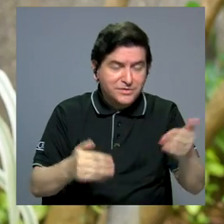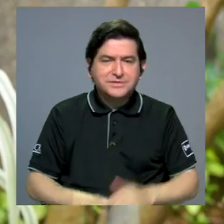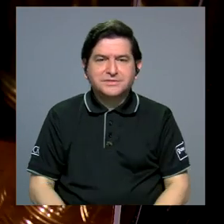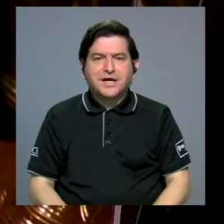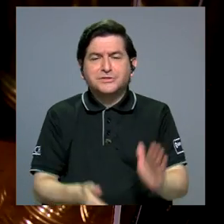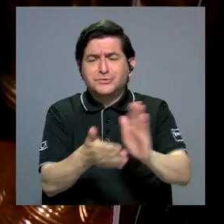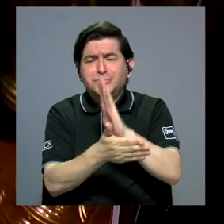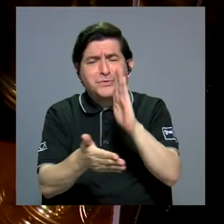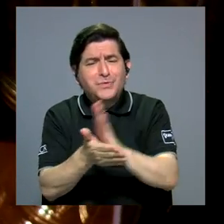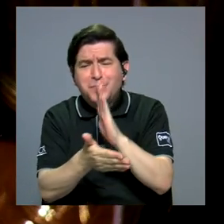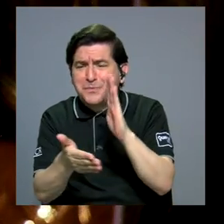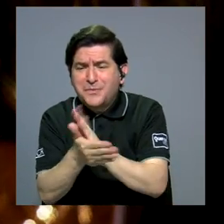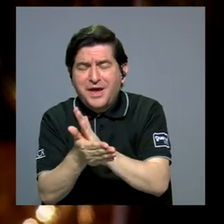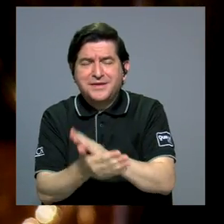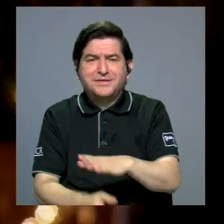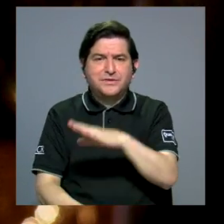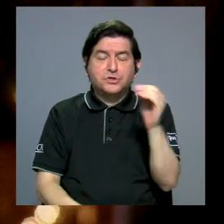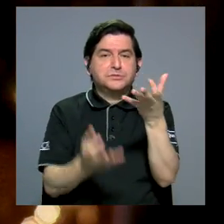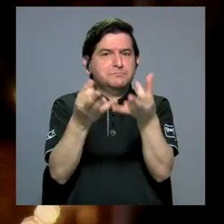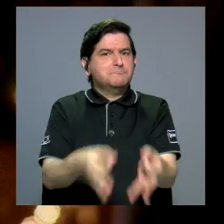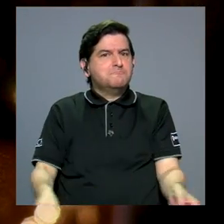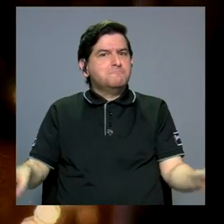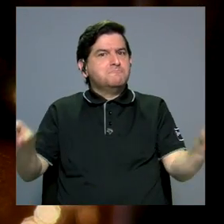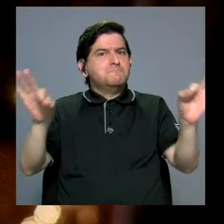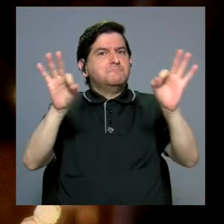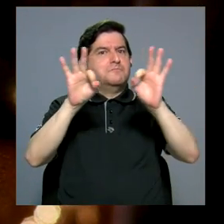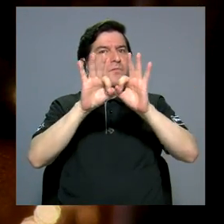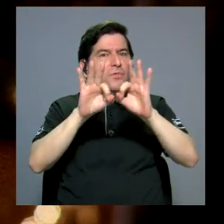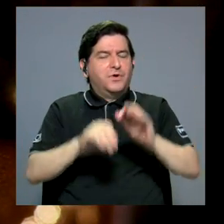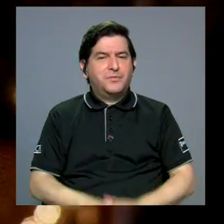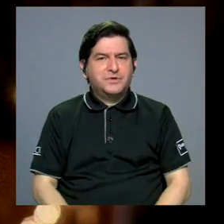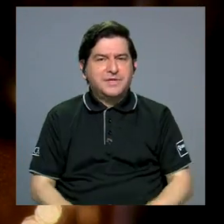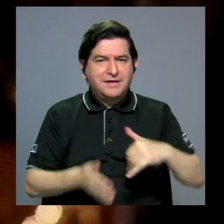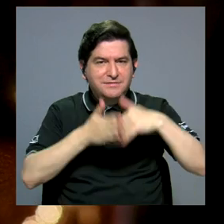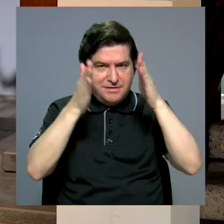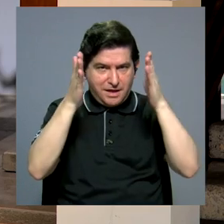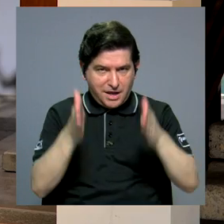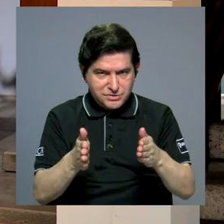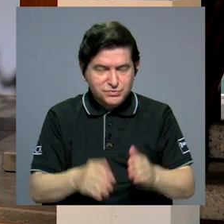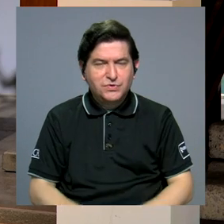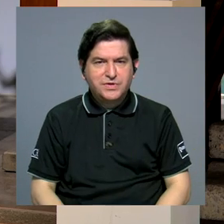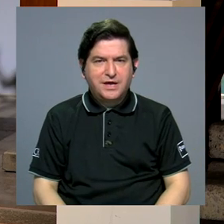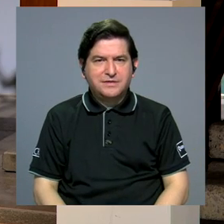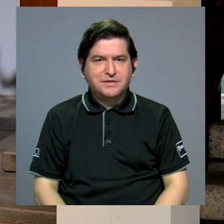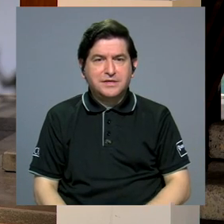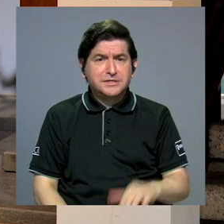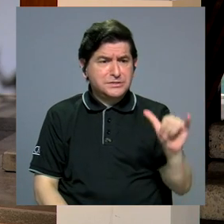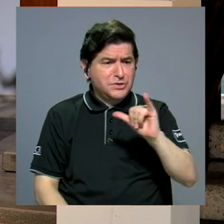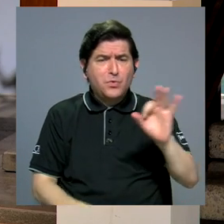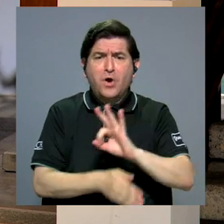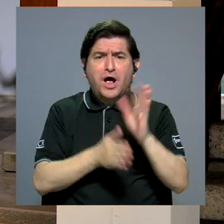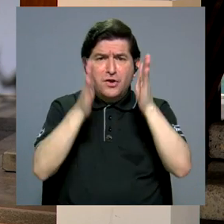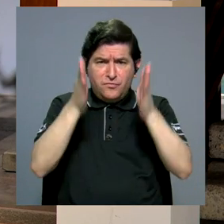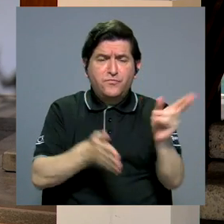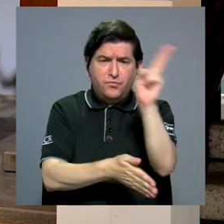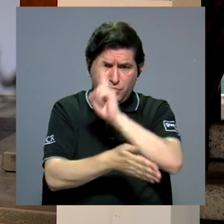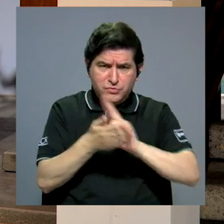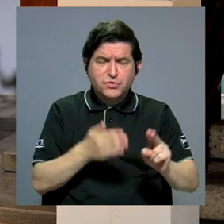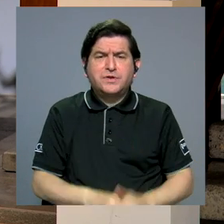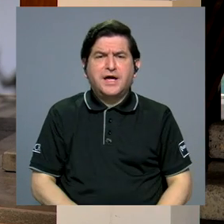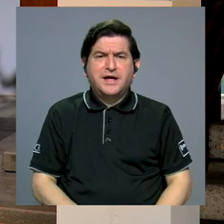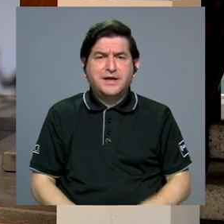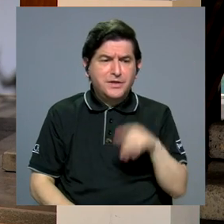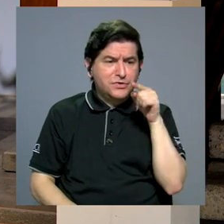contada por los documentos. Y es muy importante que las y los estudiantes, las y los funcionarios universitarios